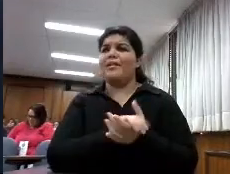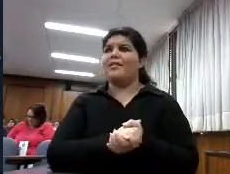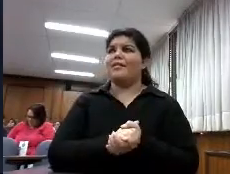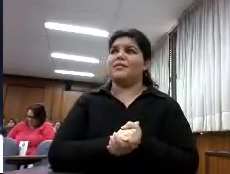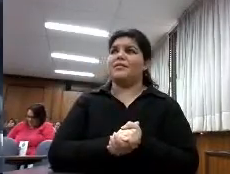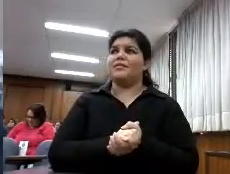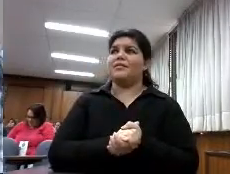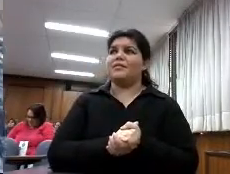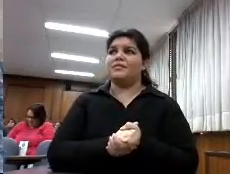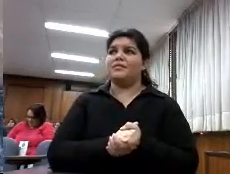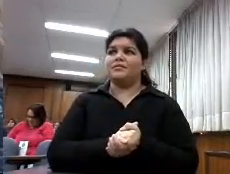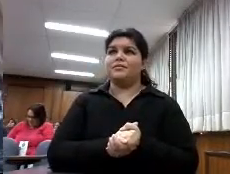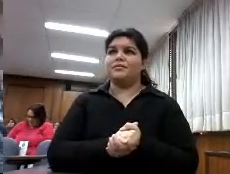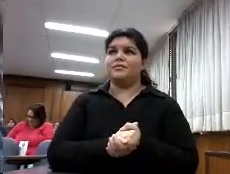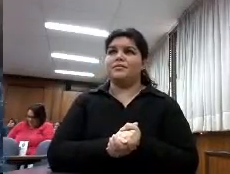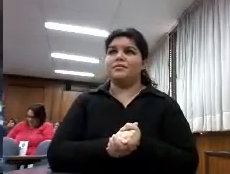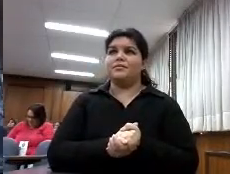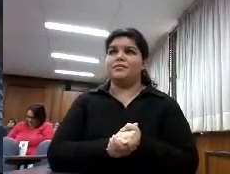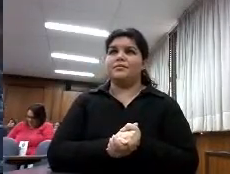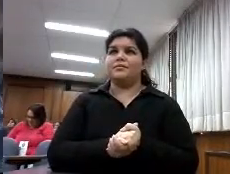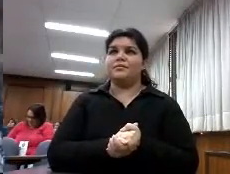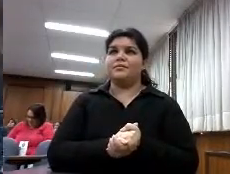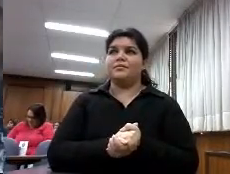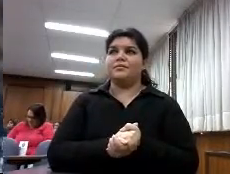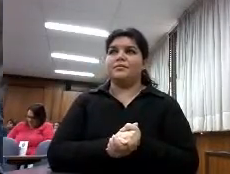no se vayan que hay un sorteo